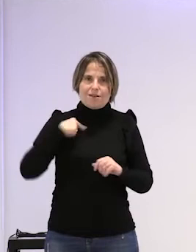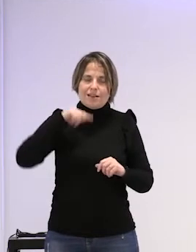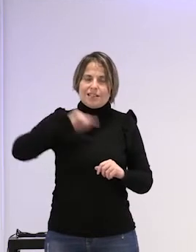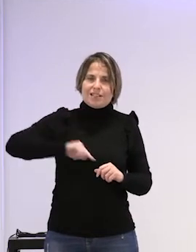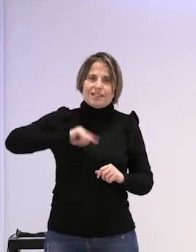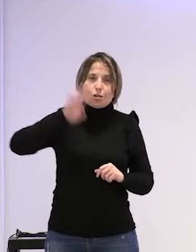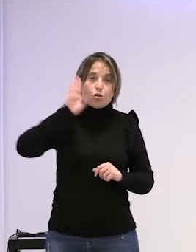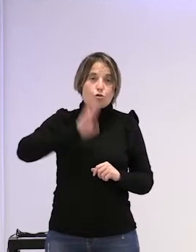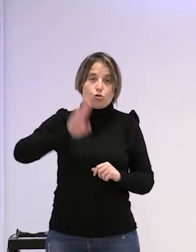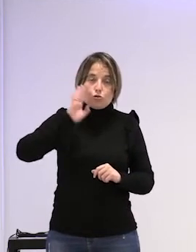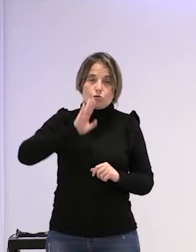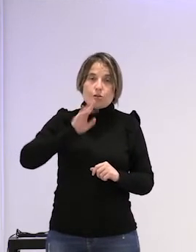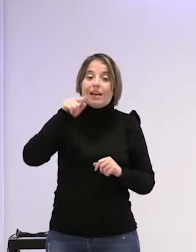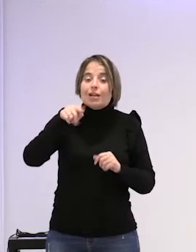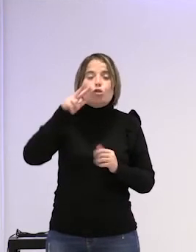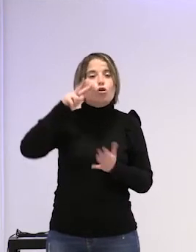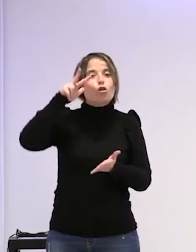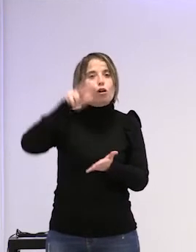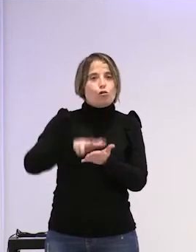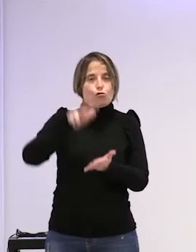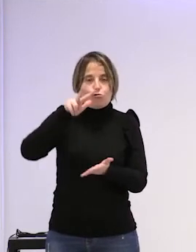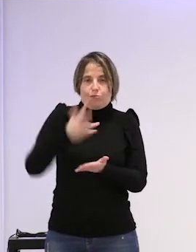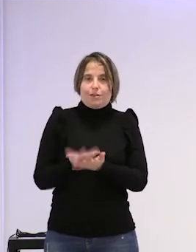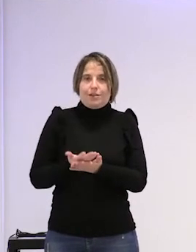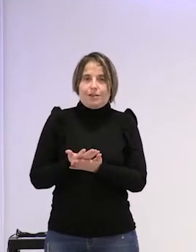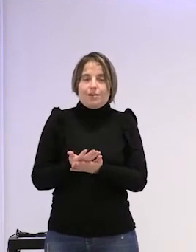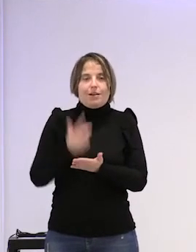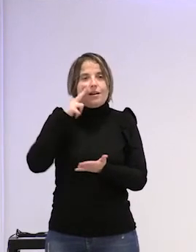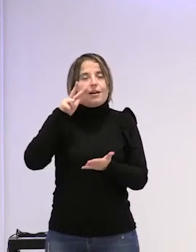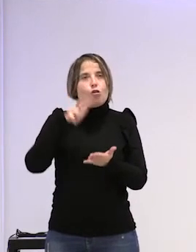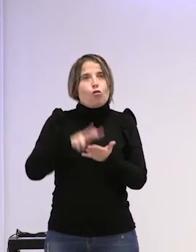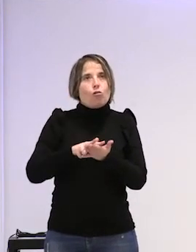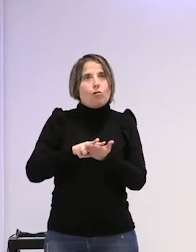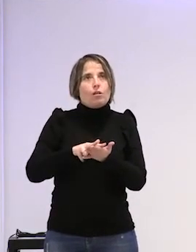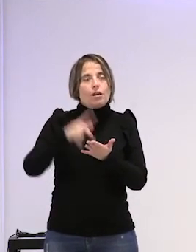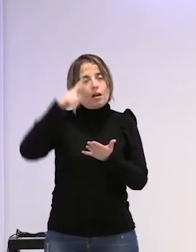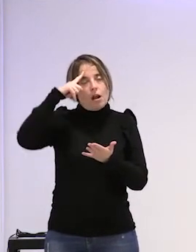pues eso reconocerlo para poder situarte en otro lugar